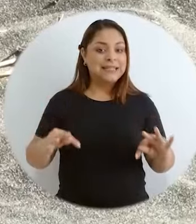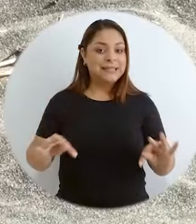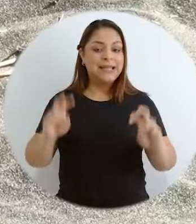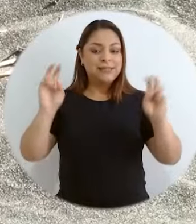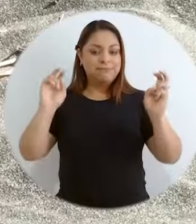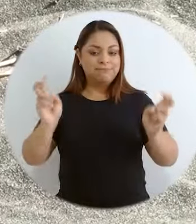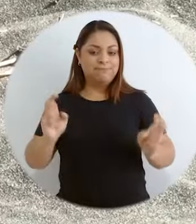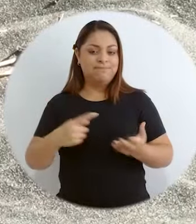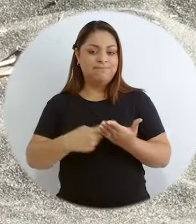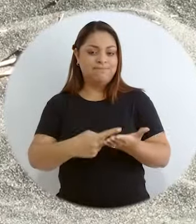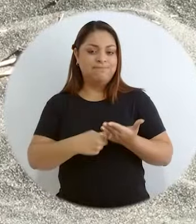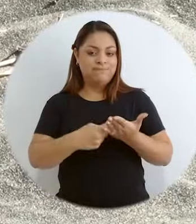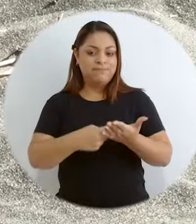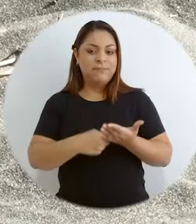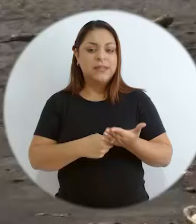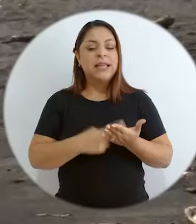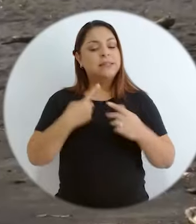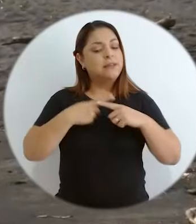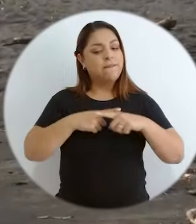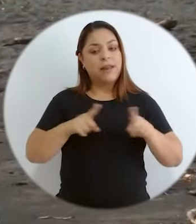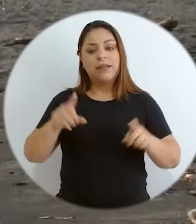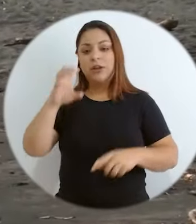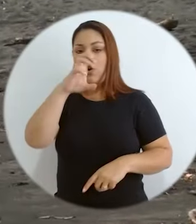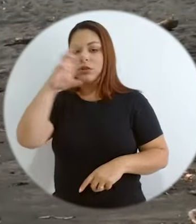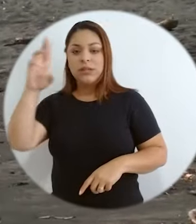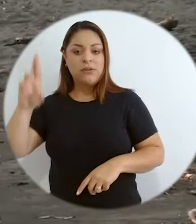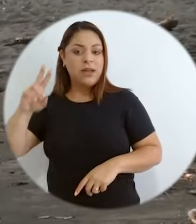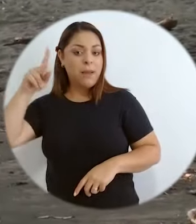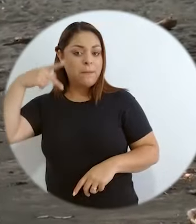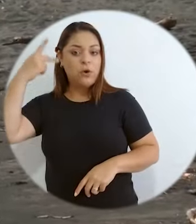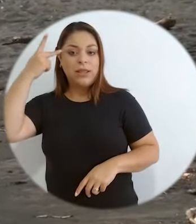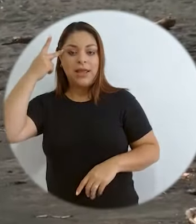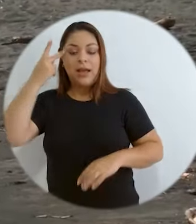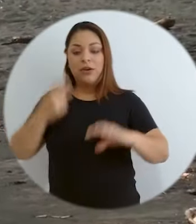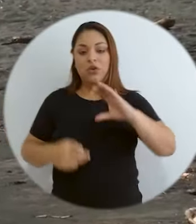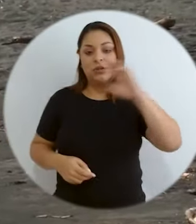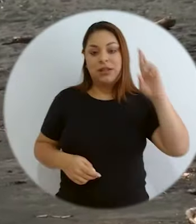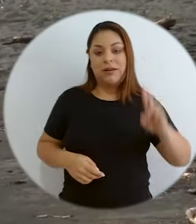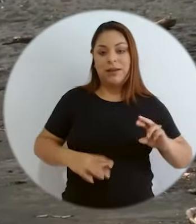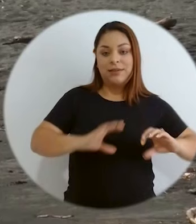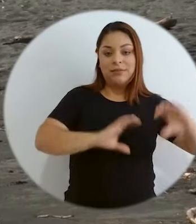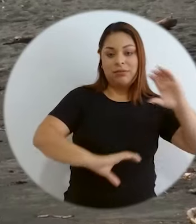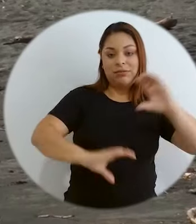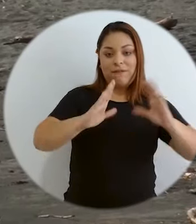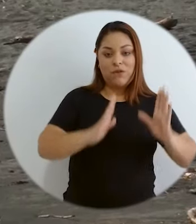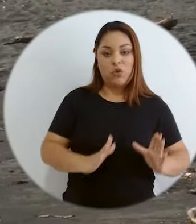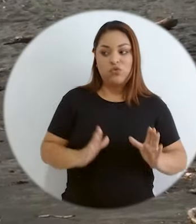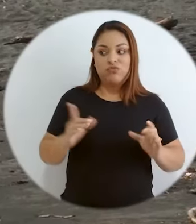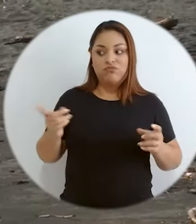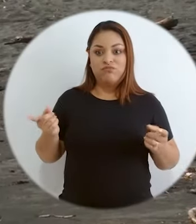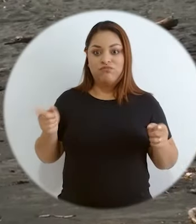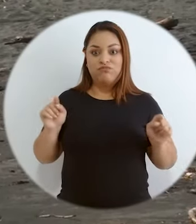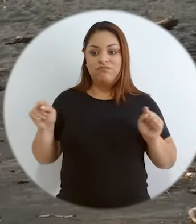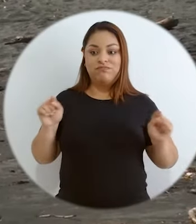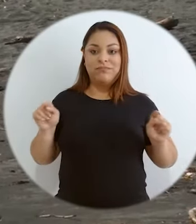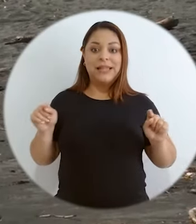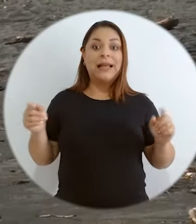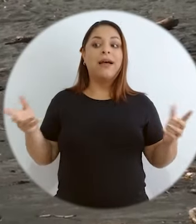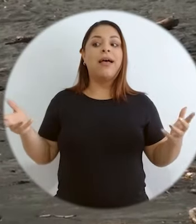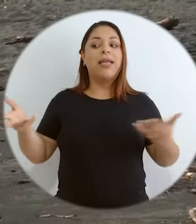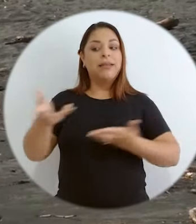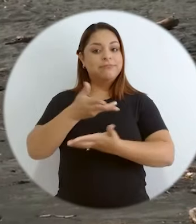temas, porque una cosa es lo que quiere, Costa Rica la política o Costa Rica los científicos, entonces esa ensalada es que vamos a tratar de que